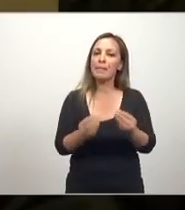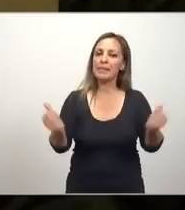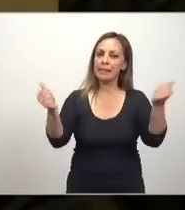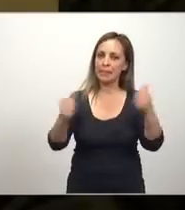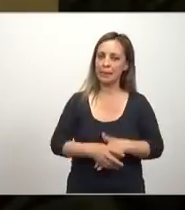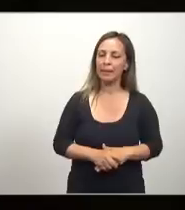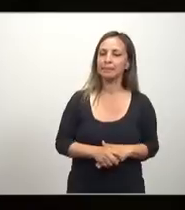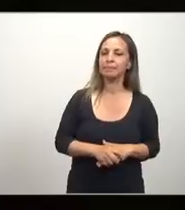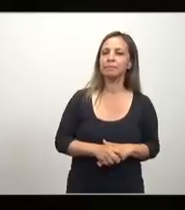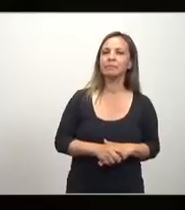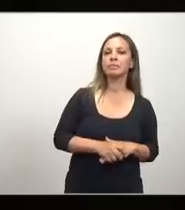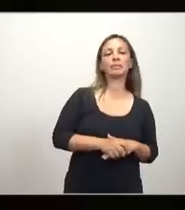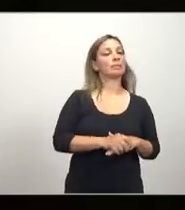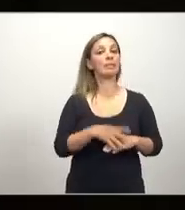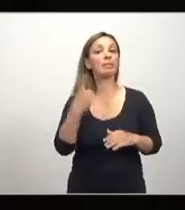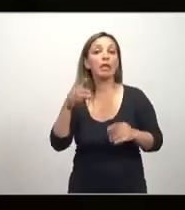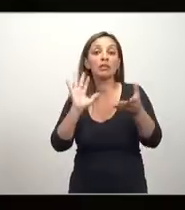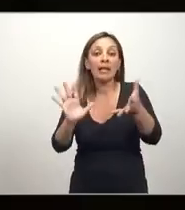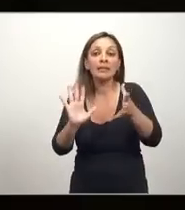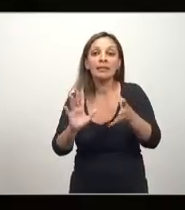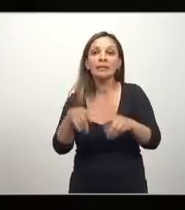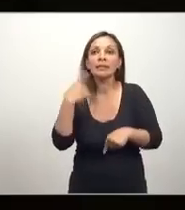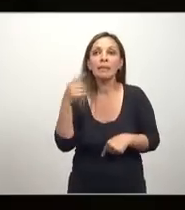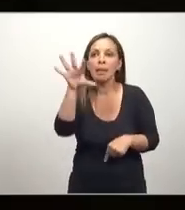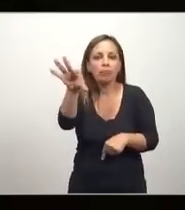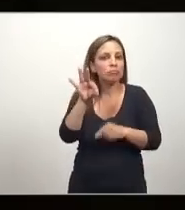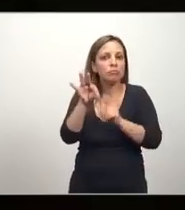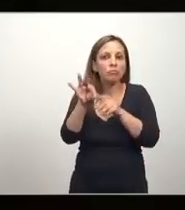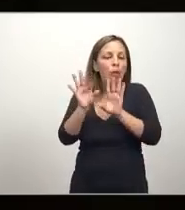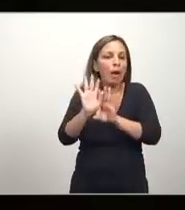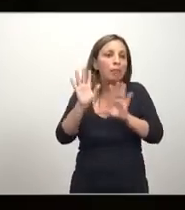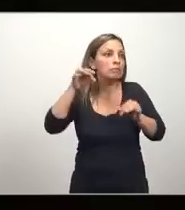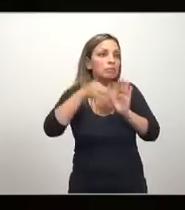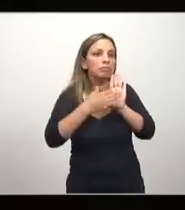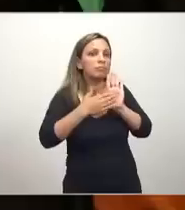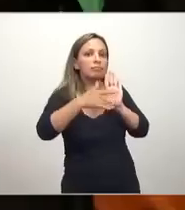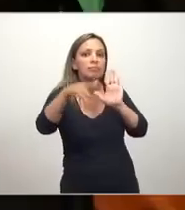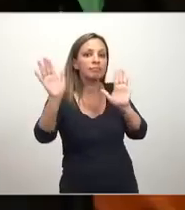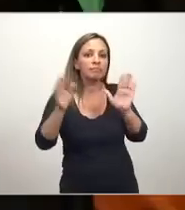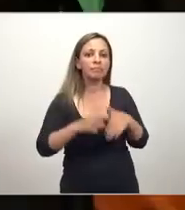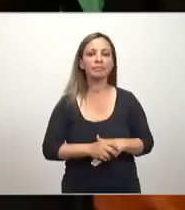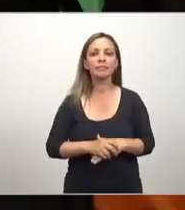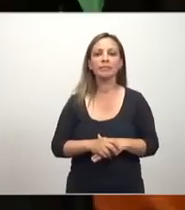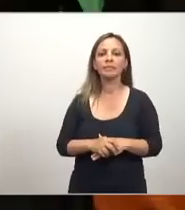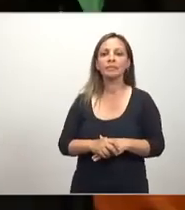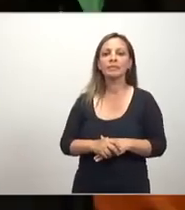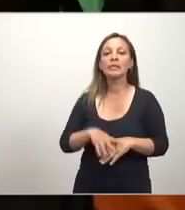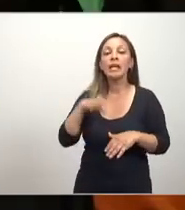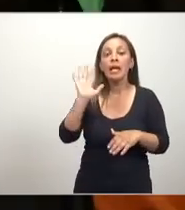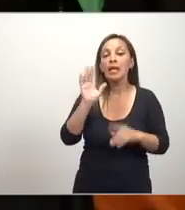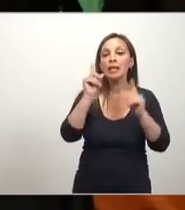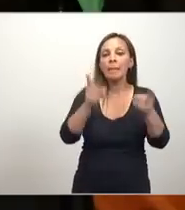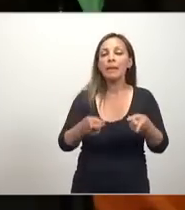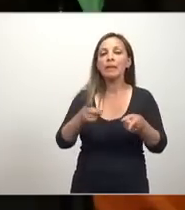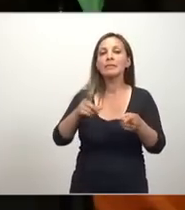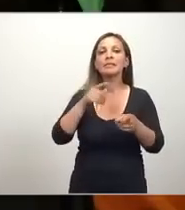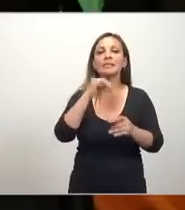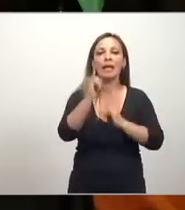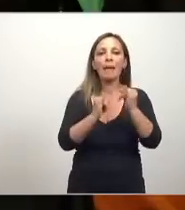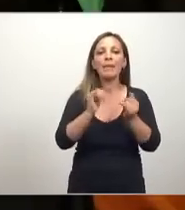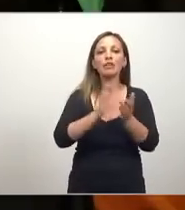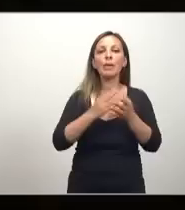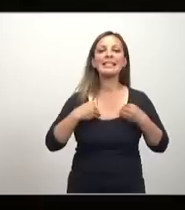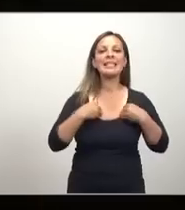Una. Pero es la práctica, no se agarran de eso ya para... La de invisible. Invisible. Y la menciona también los